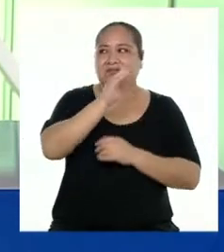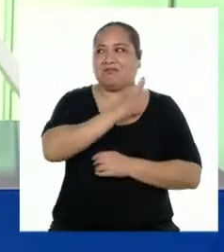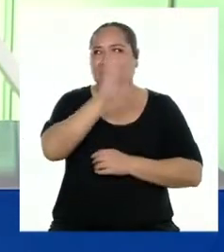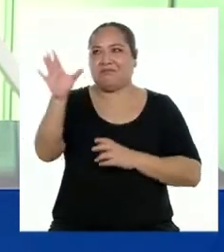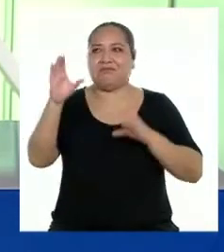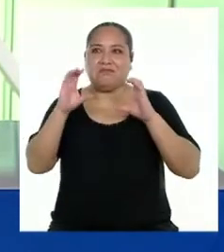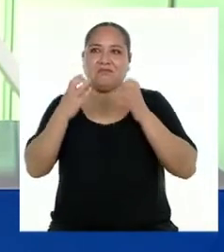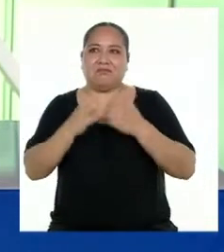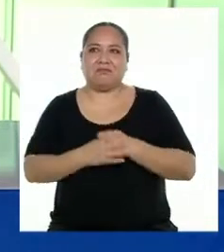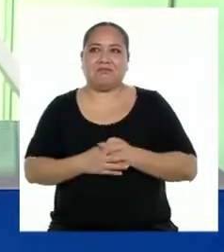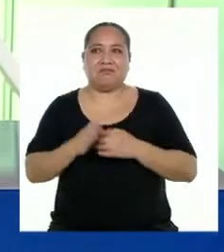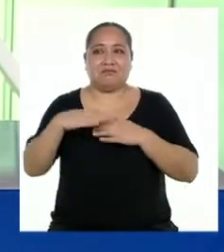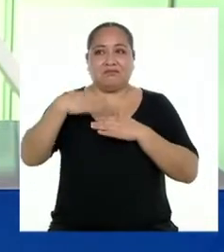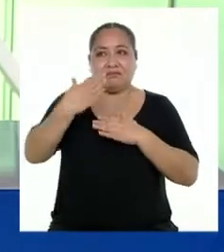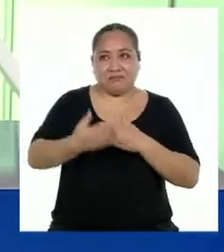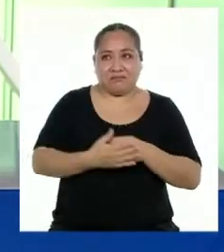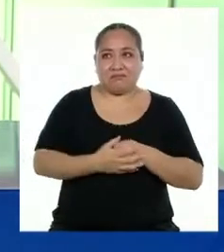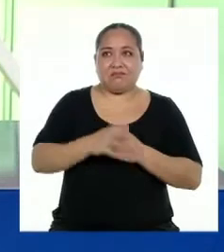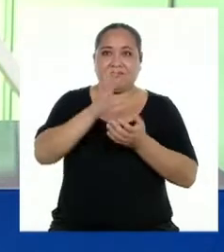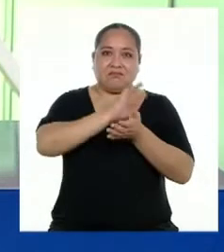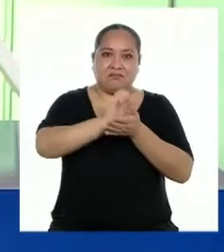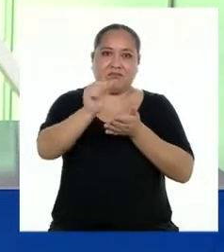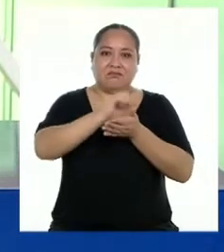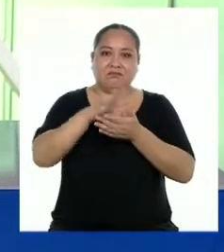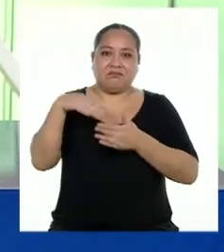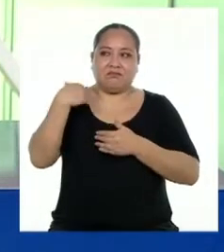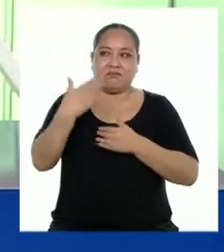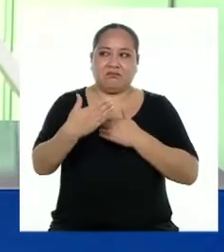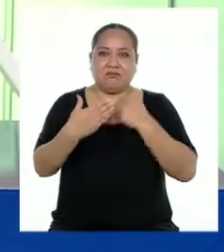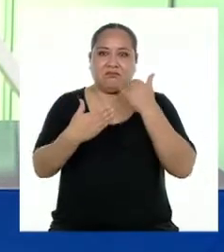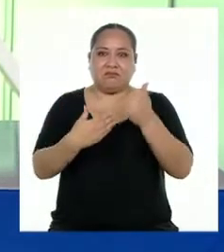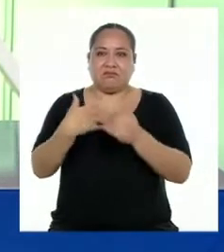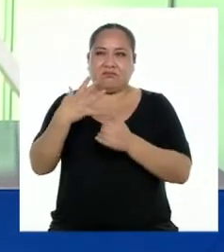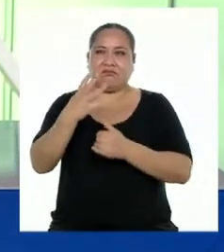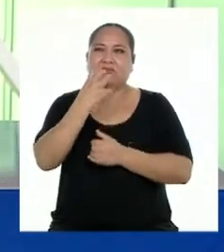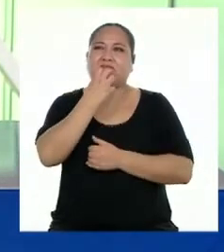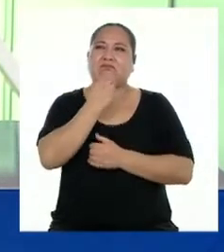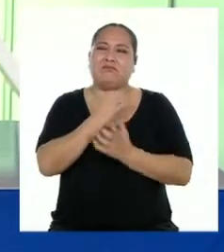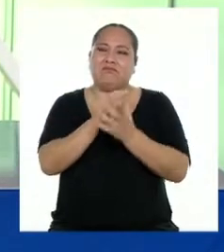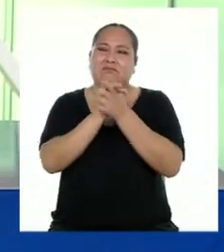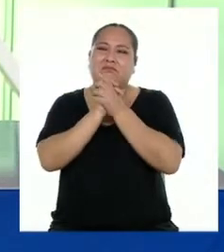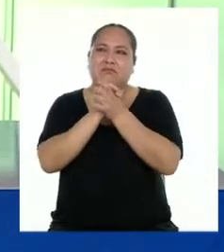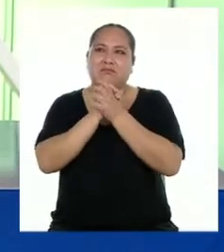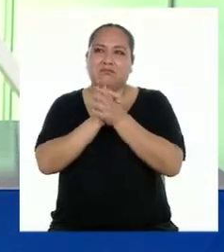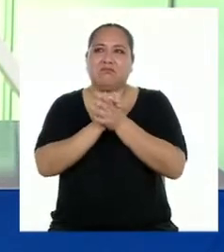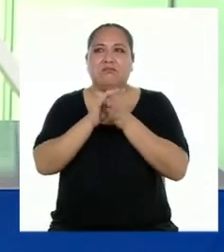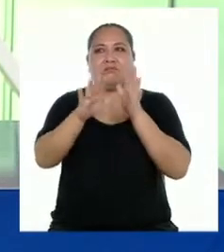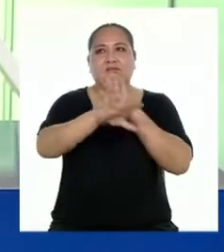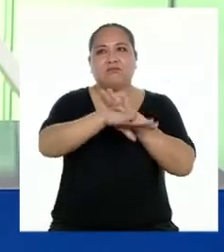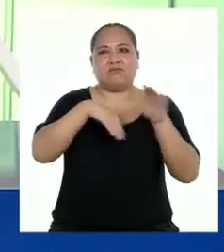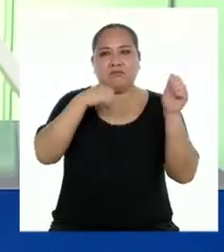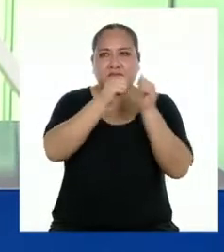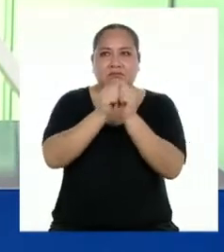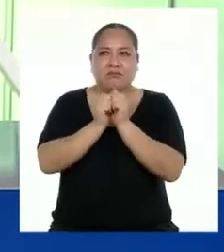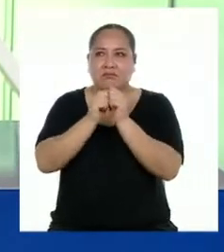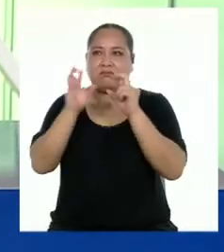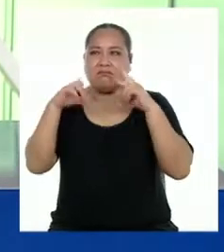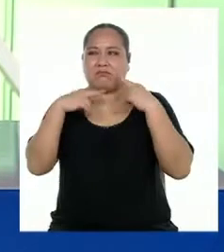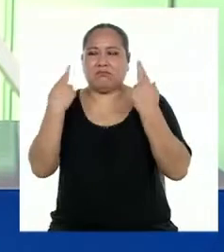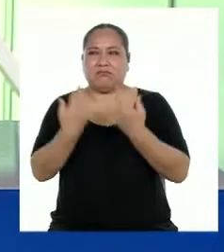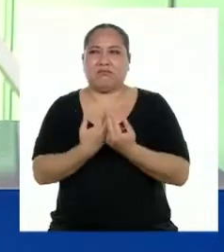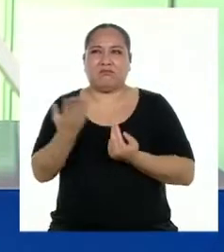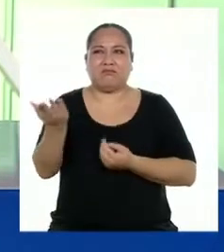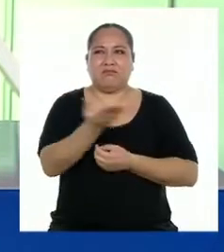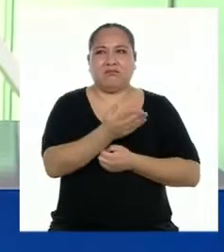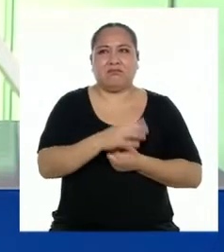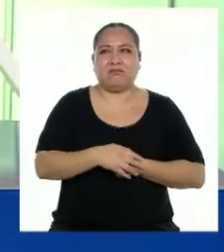ir a clases. Ya luego los meses pasaban y empecé a extrañar a mis amigas y amigos, poder salir juntos y reunirnos y esas